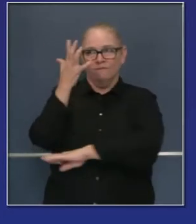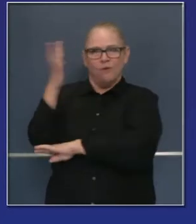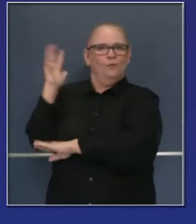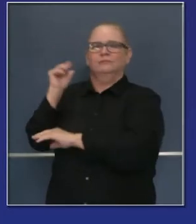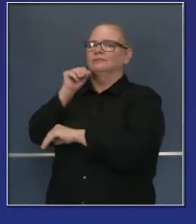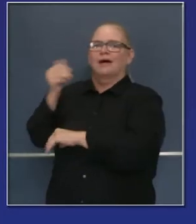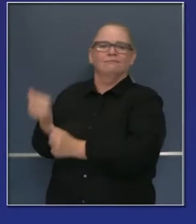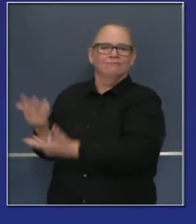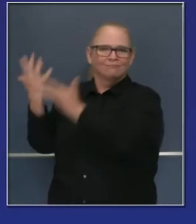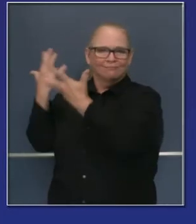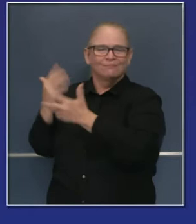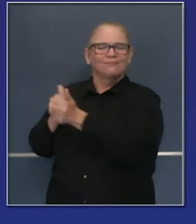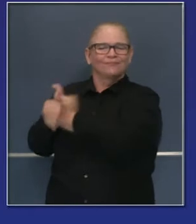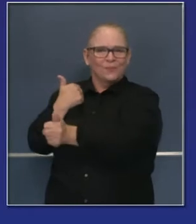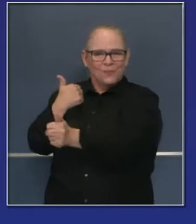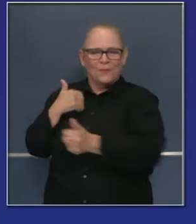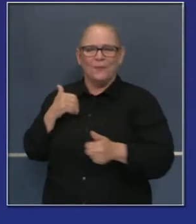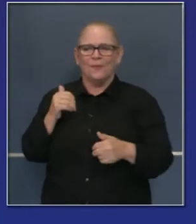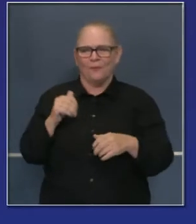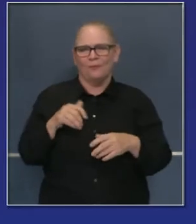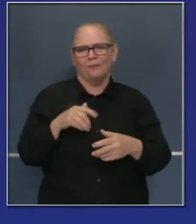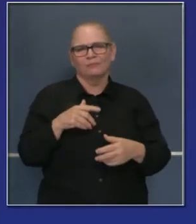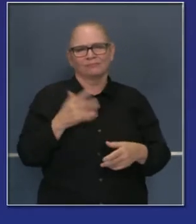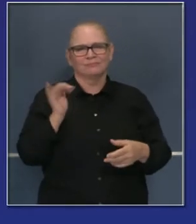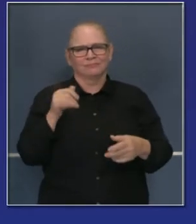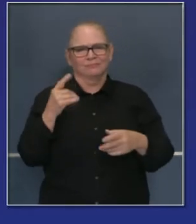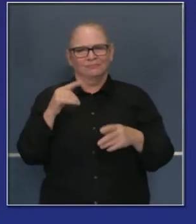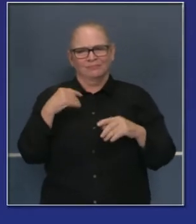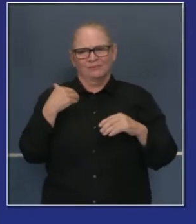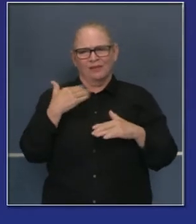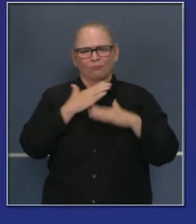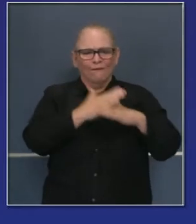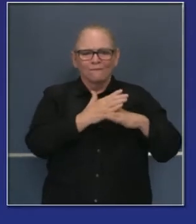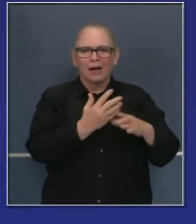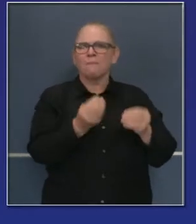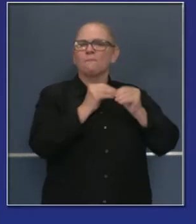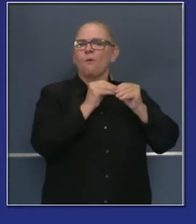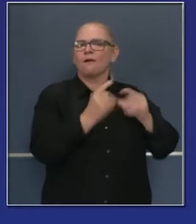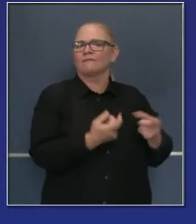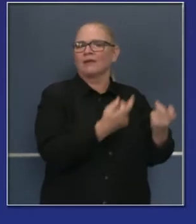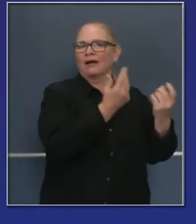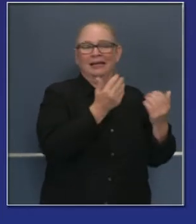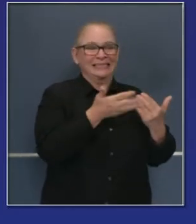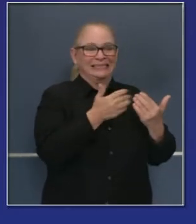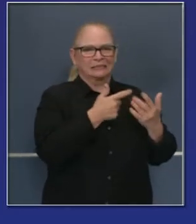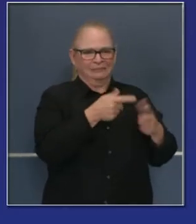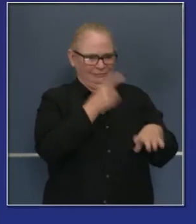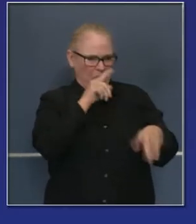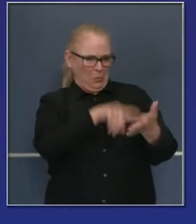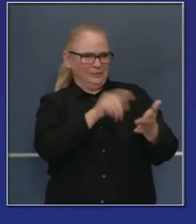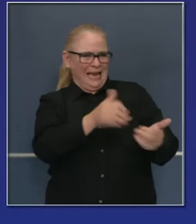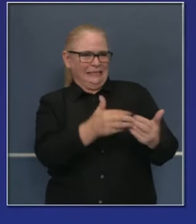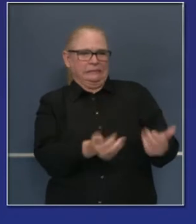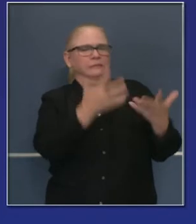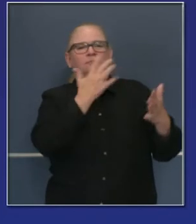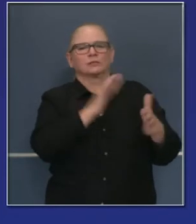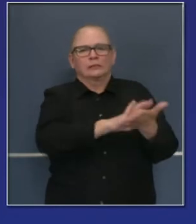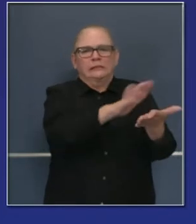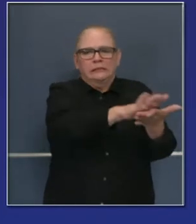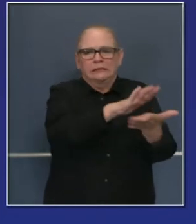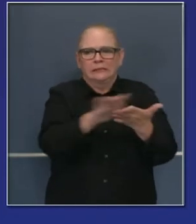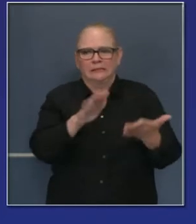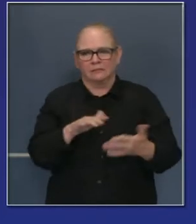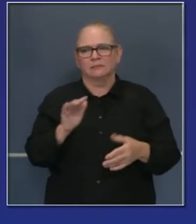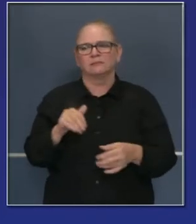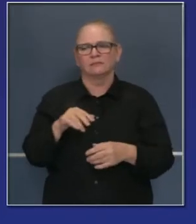de vegetación y de bosques. Son nuevos trabajos conjuntos